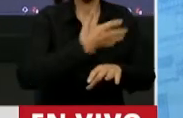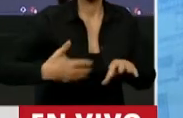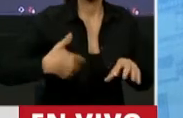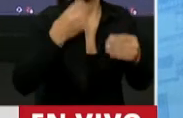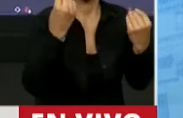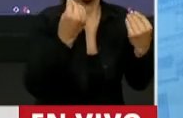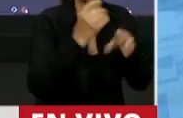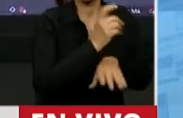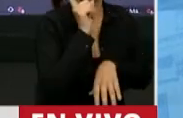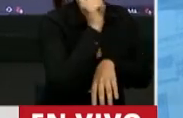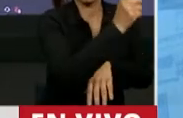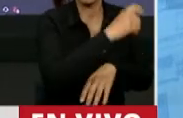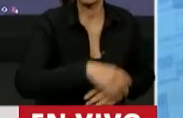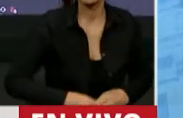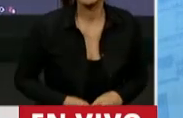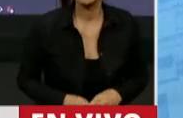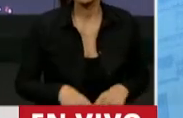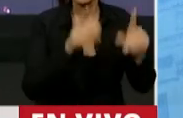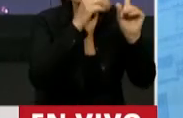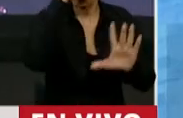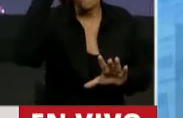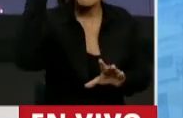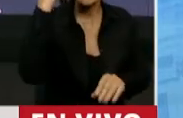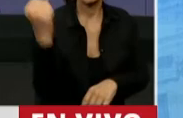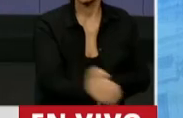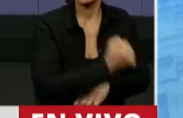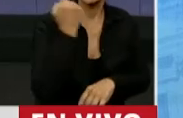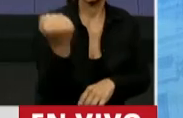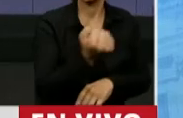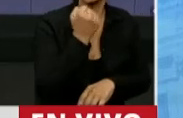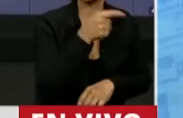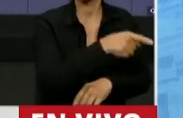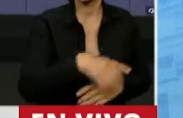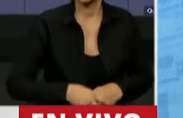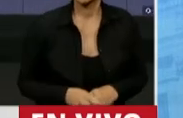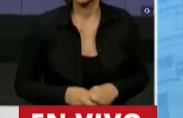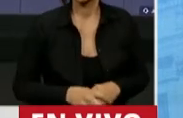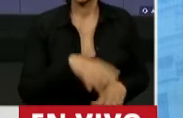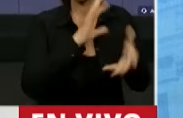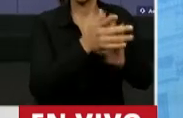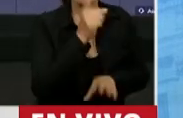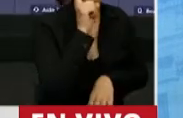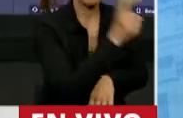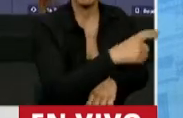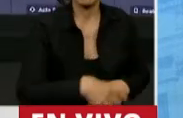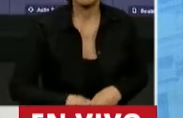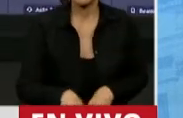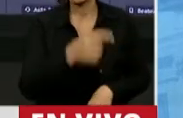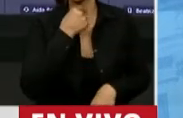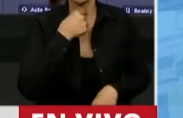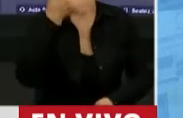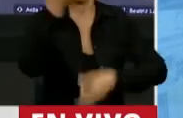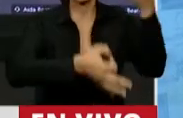la impunidad. Lo que quería la Vicepresidenta, lo que quiere la Vicepresidenta de la Nación, la impunidad. Buscar la